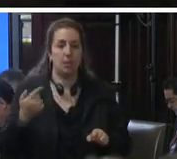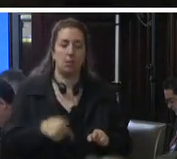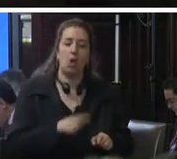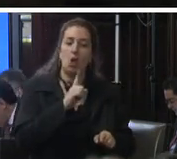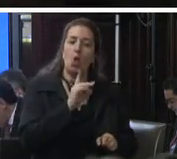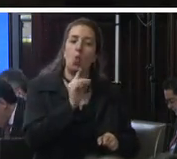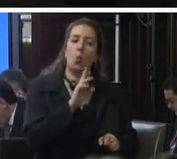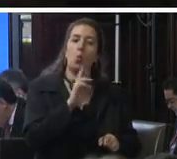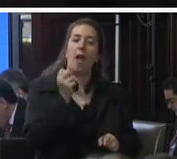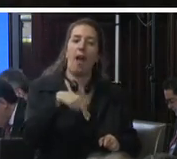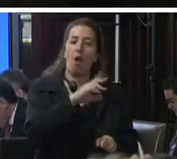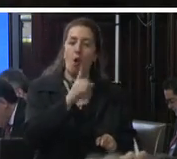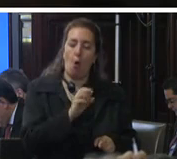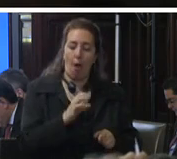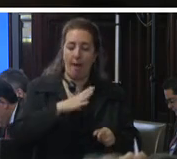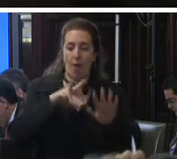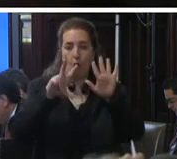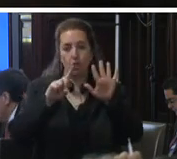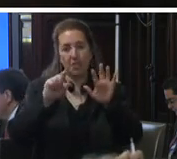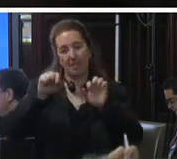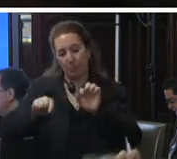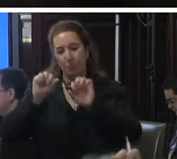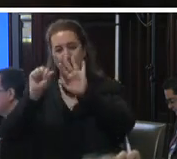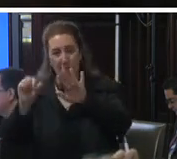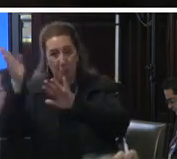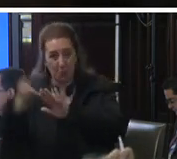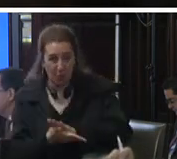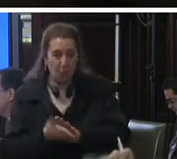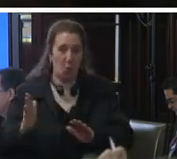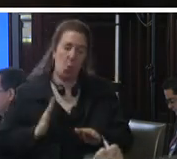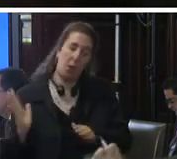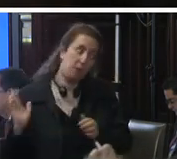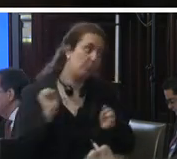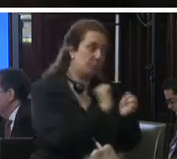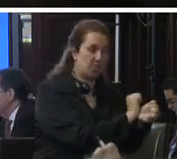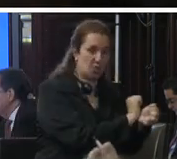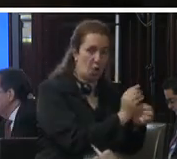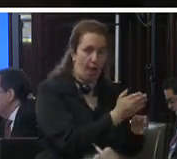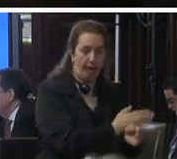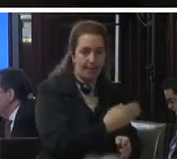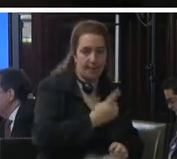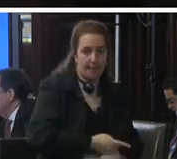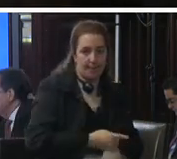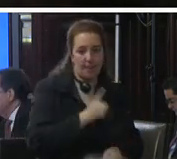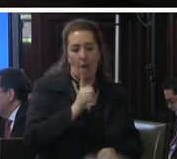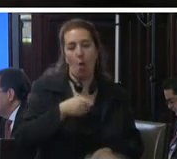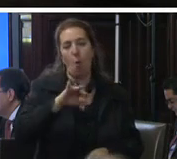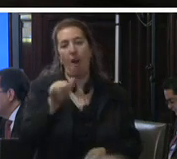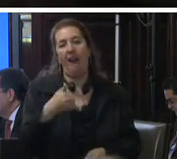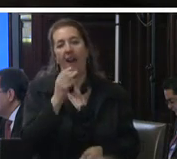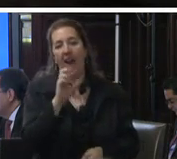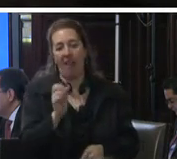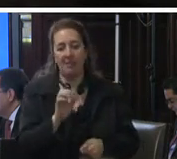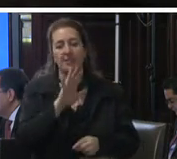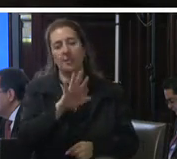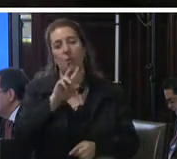cuenta con un 80.6 por ciento de mujeres en prisión preventiva oaxaca cuenta con un 71.4 por